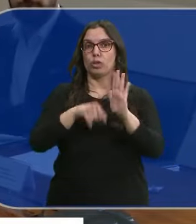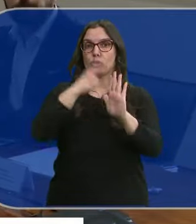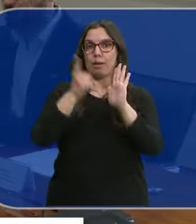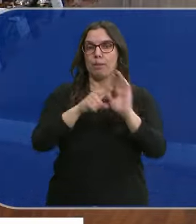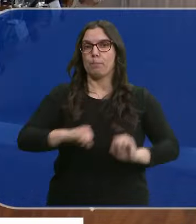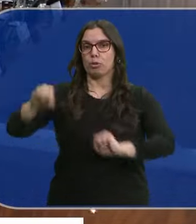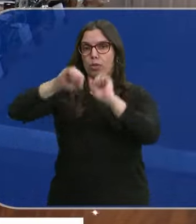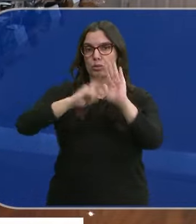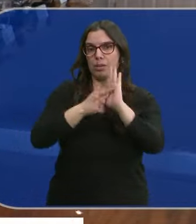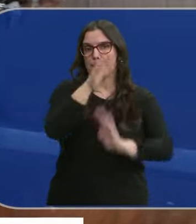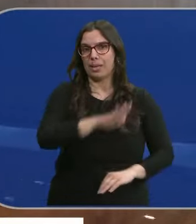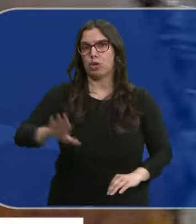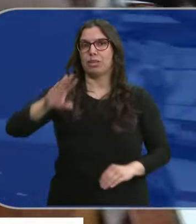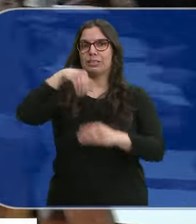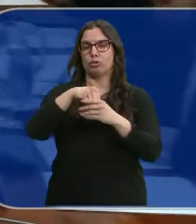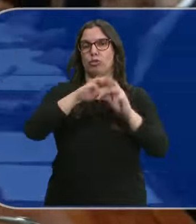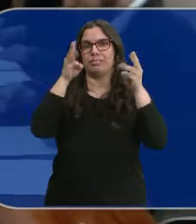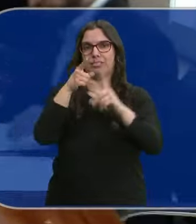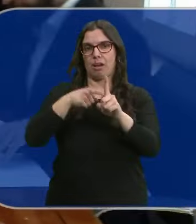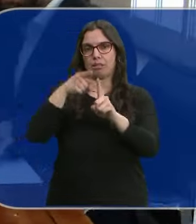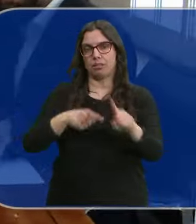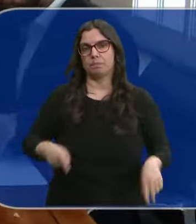protección integral de los menores en Internet.